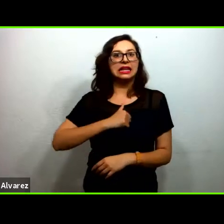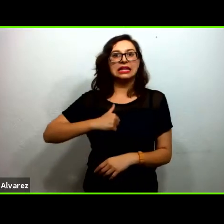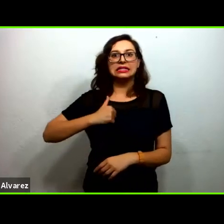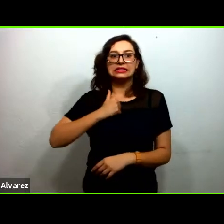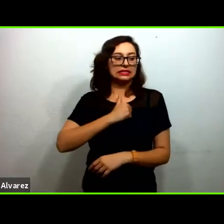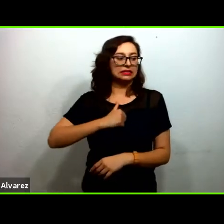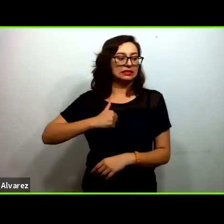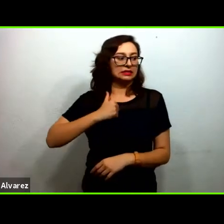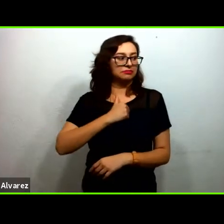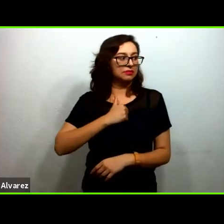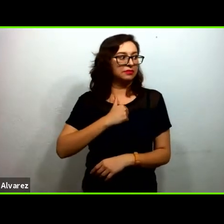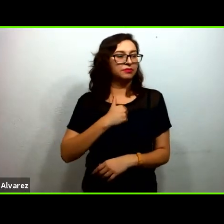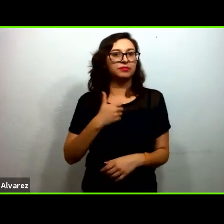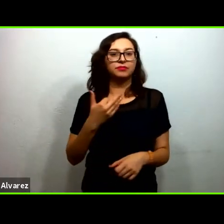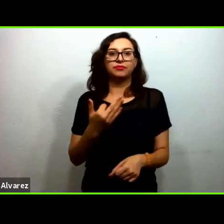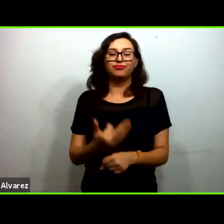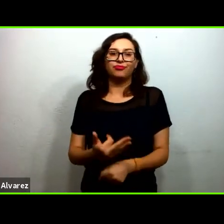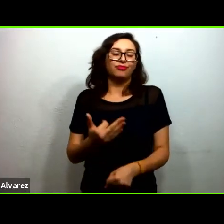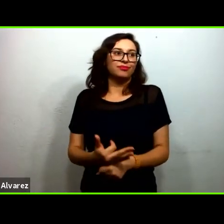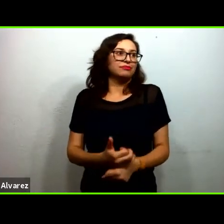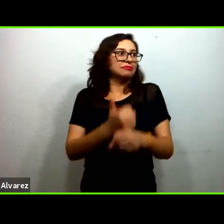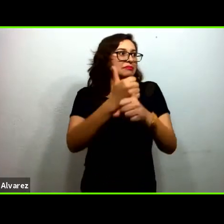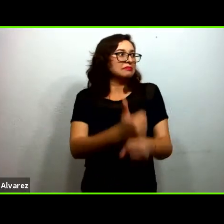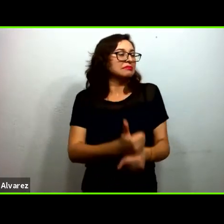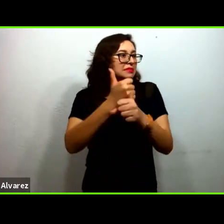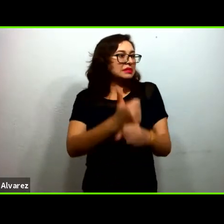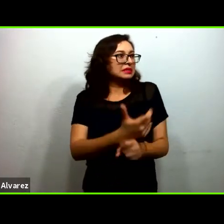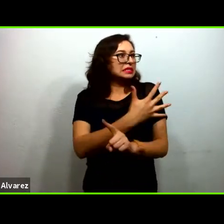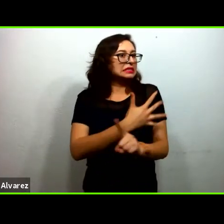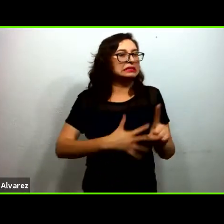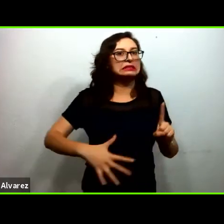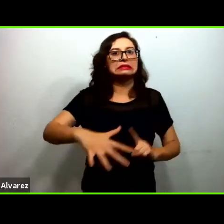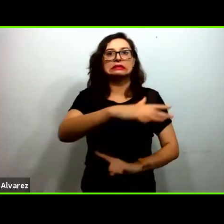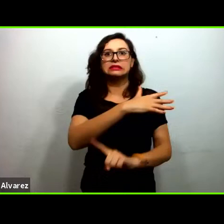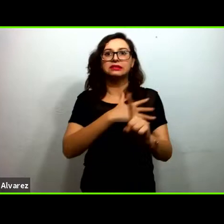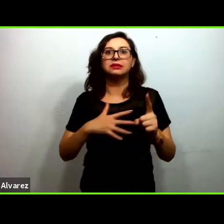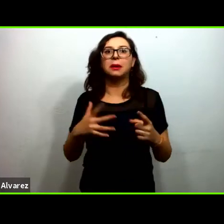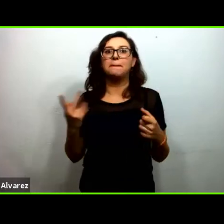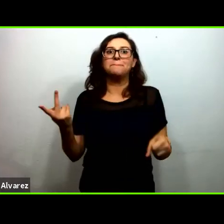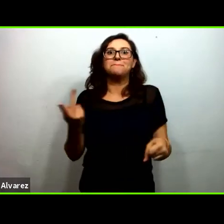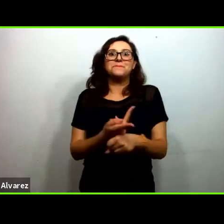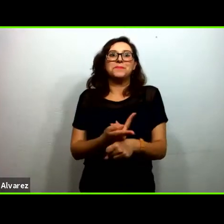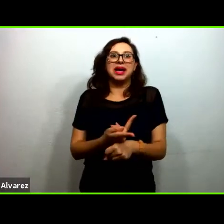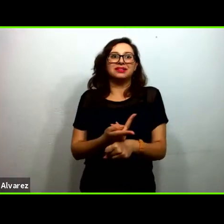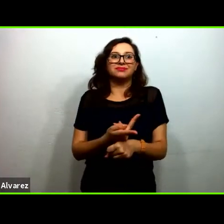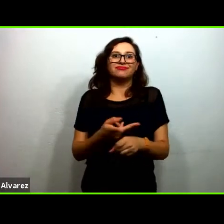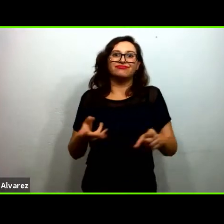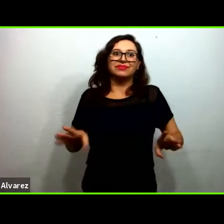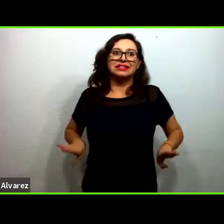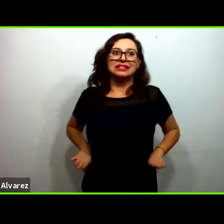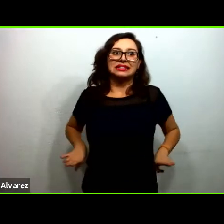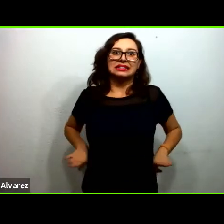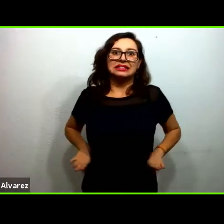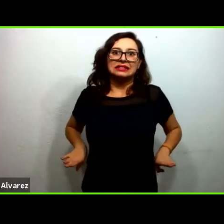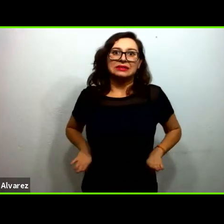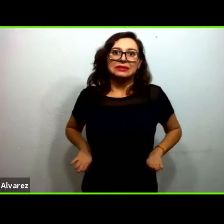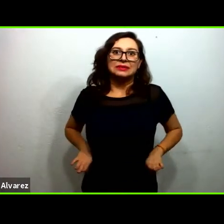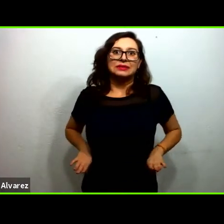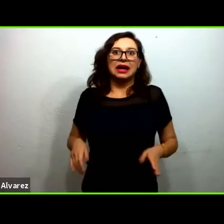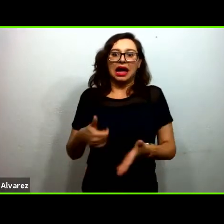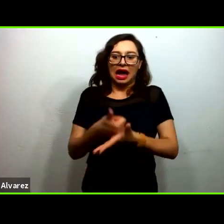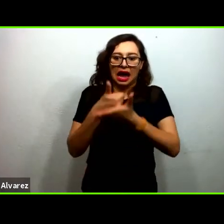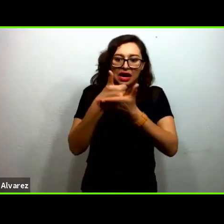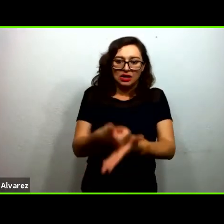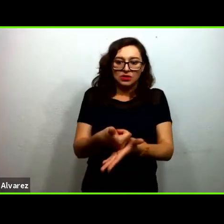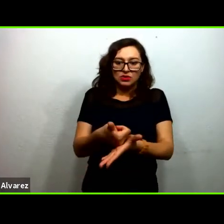tragedia que tenemos de sí ya genera un ánimo de ayuda y de contribución